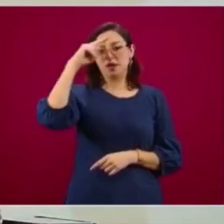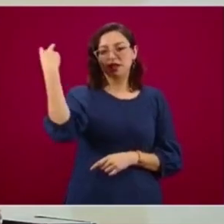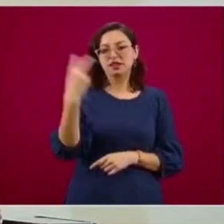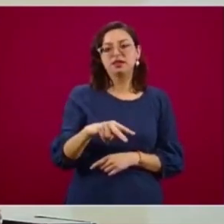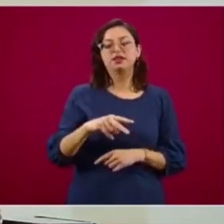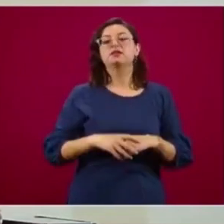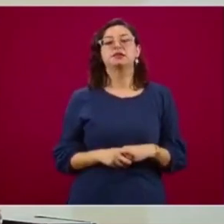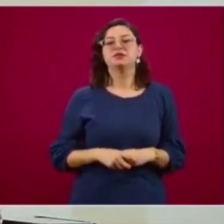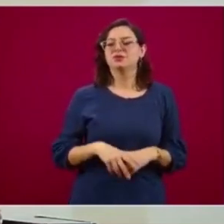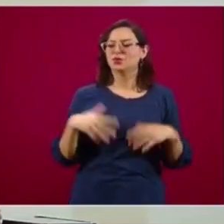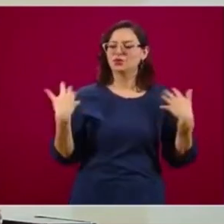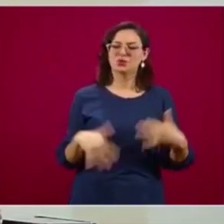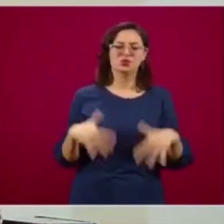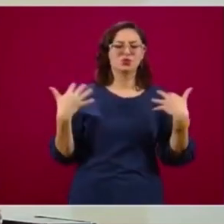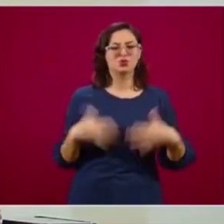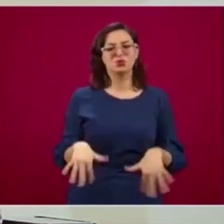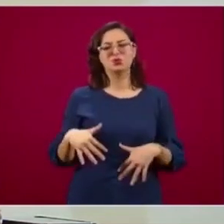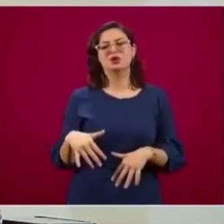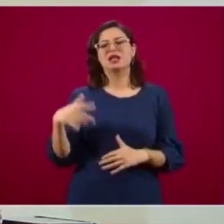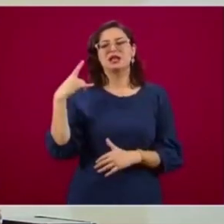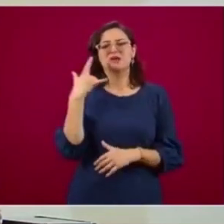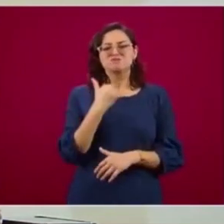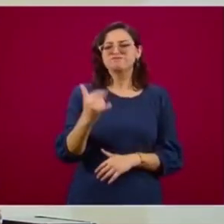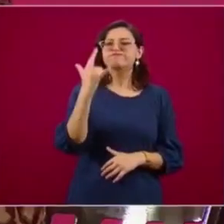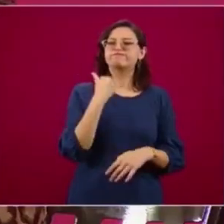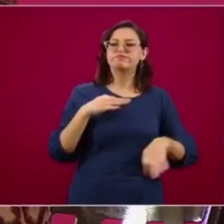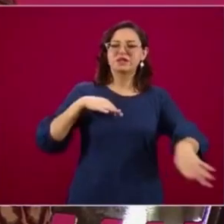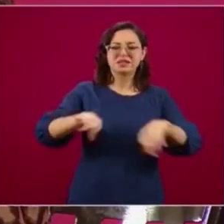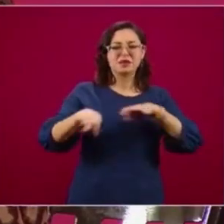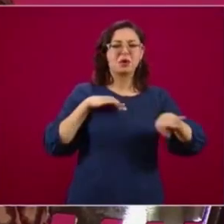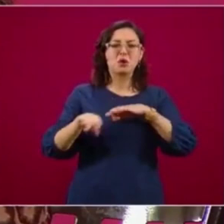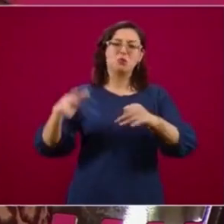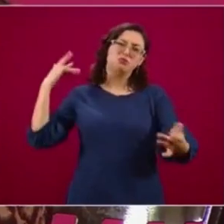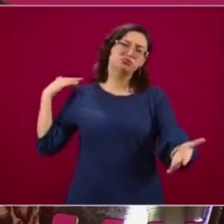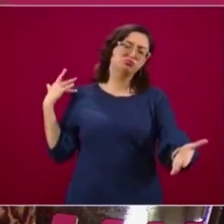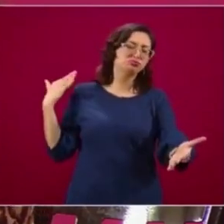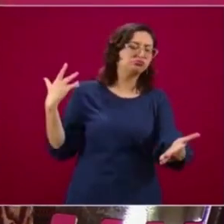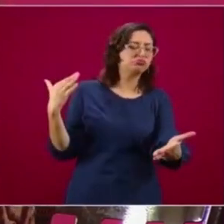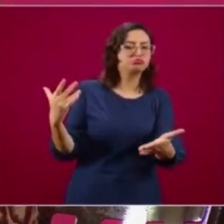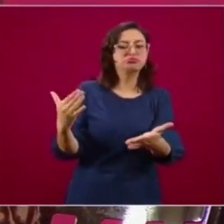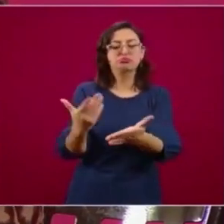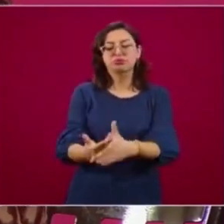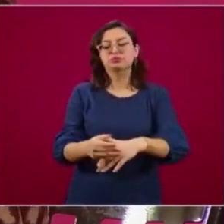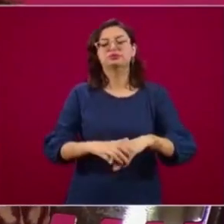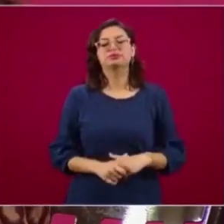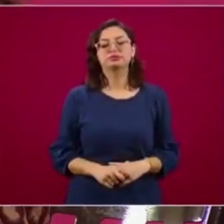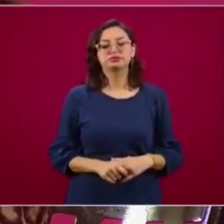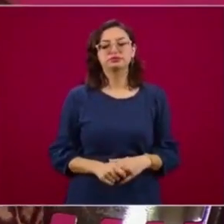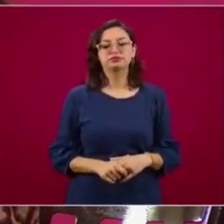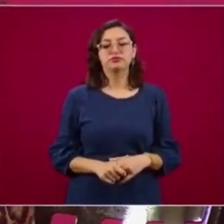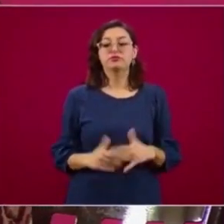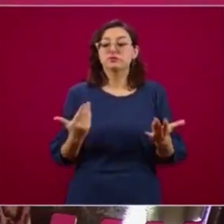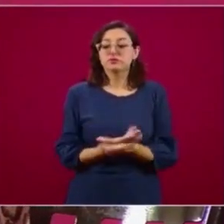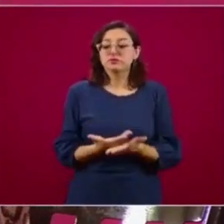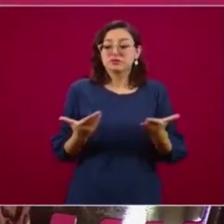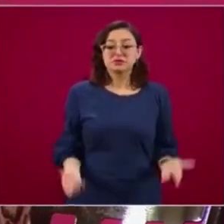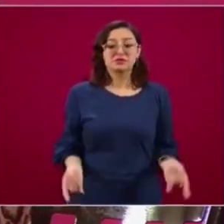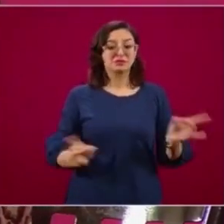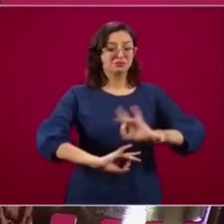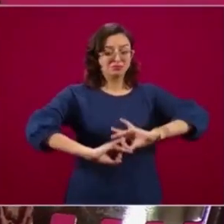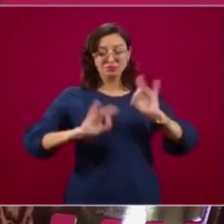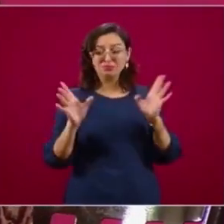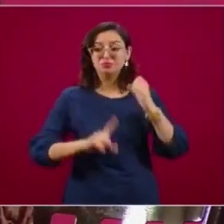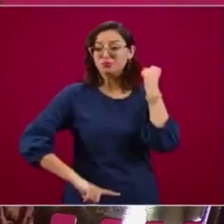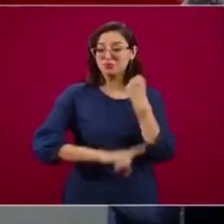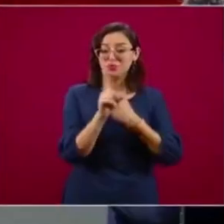informó que para hacer frente ahora a la situación que estamos viviendo en torno a la pandemia, al COVID-19, se